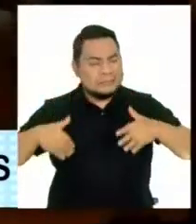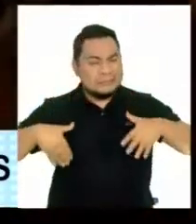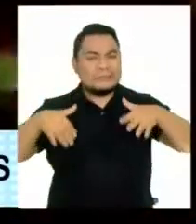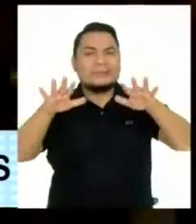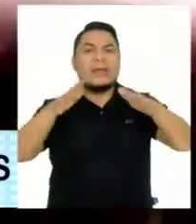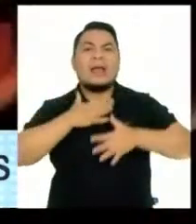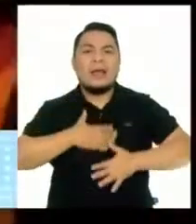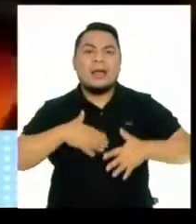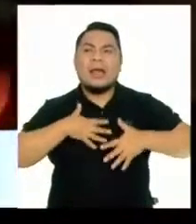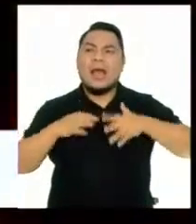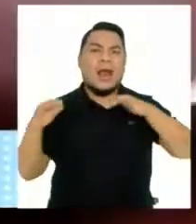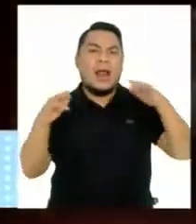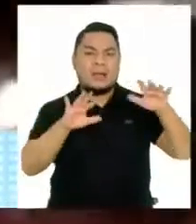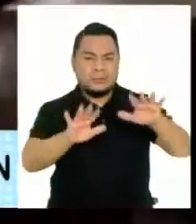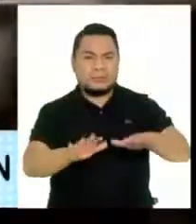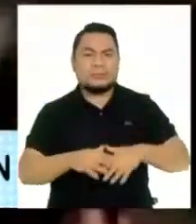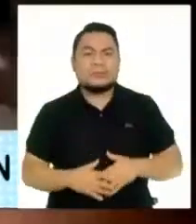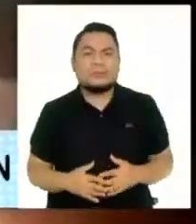dispersar a la multitud.